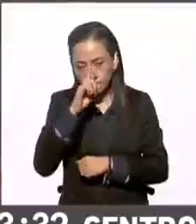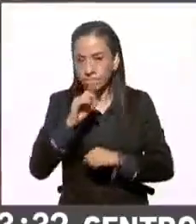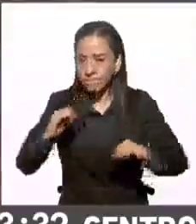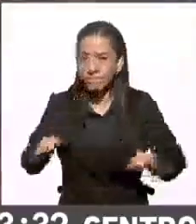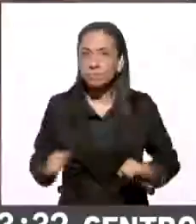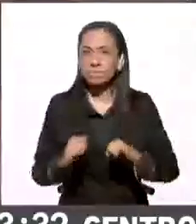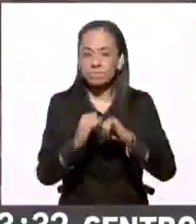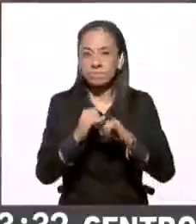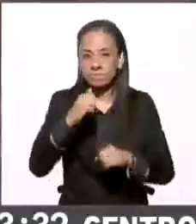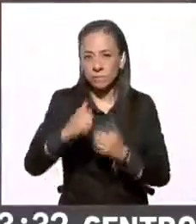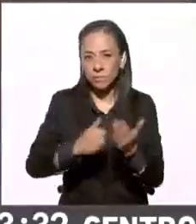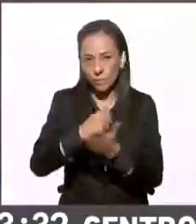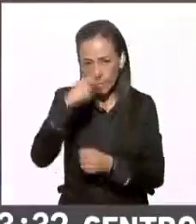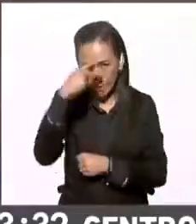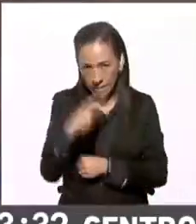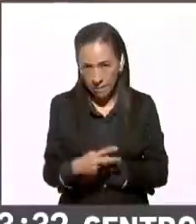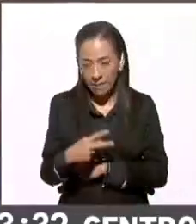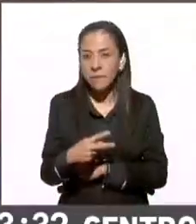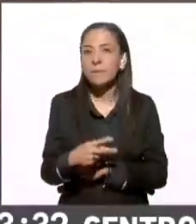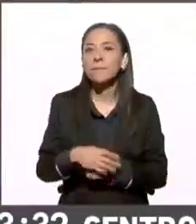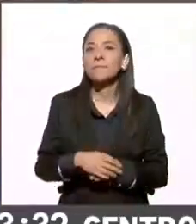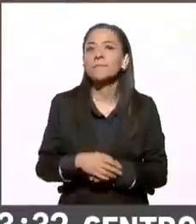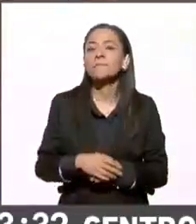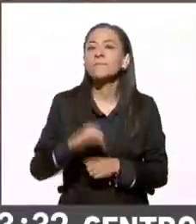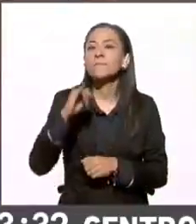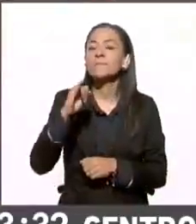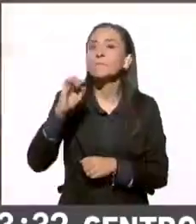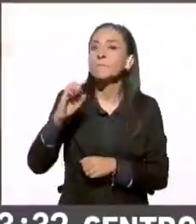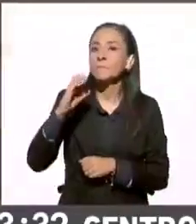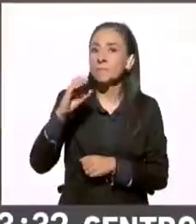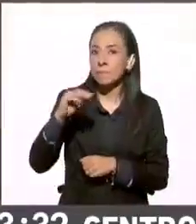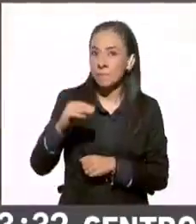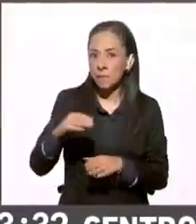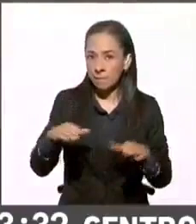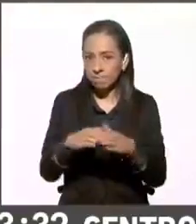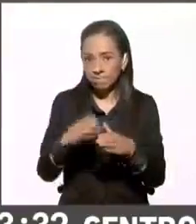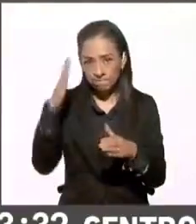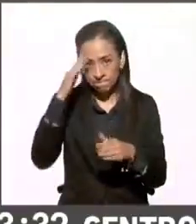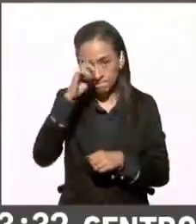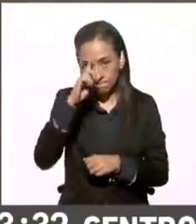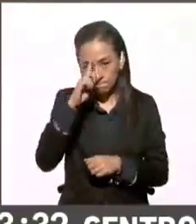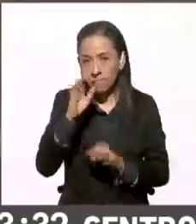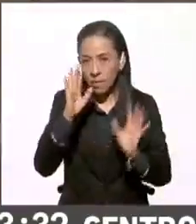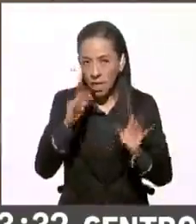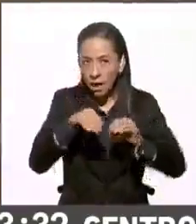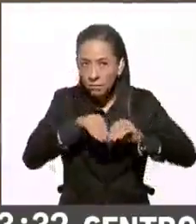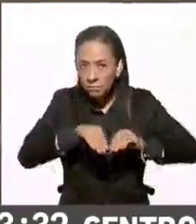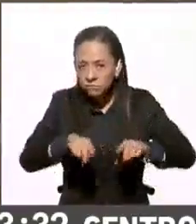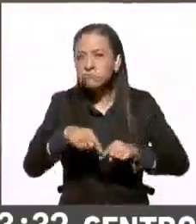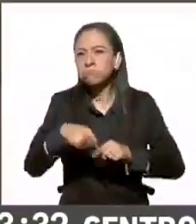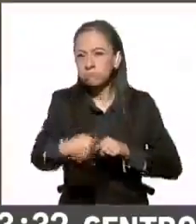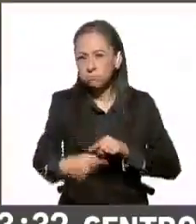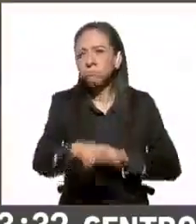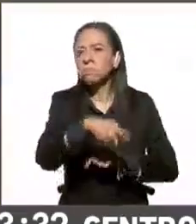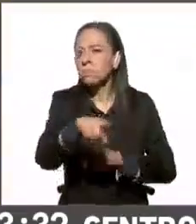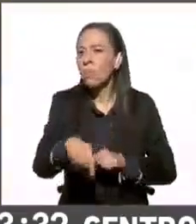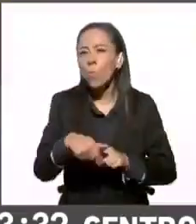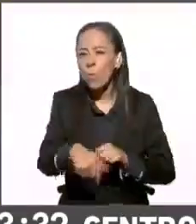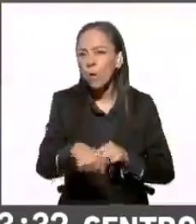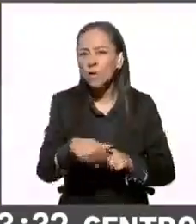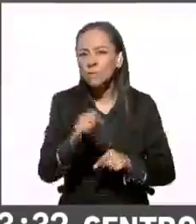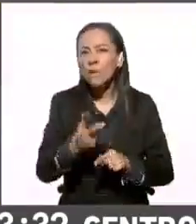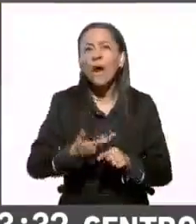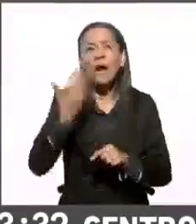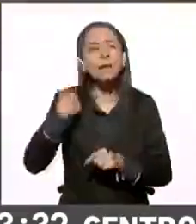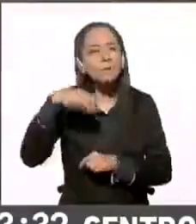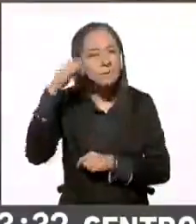Electoral de la Ciudad de México ya comenzó a transmitir, eso querrá decir que en cuestión de minutos pues comenzará la sesión que estaba programada a las